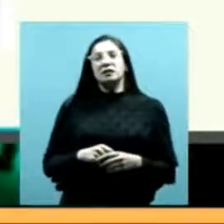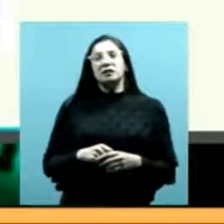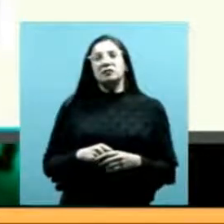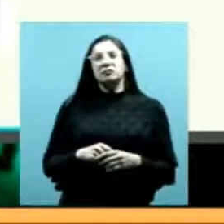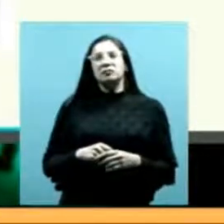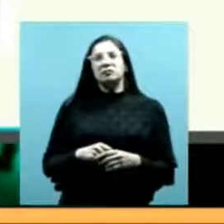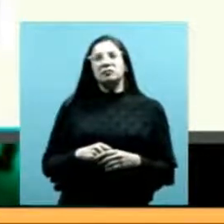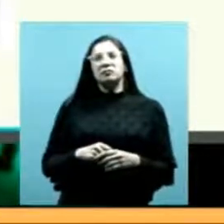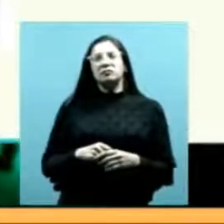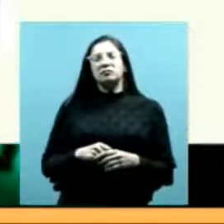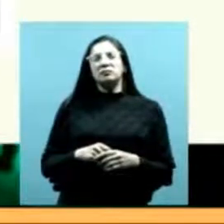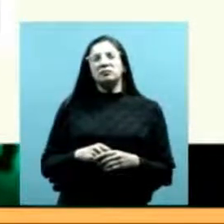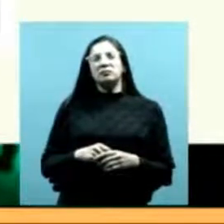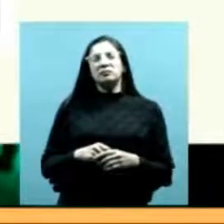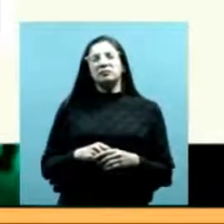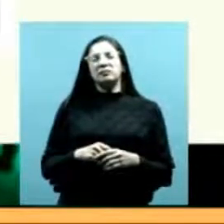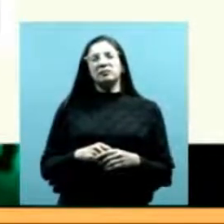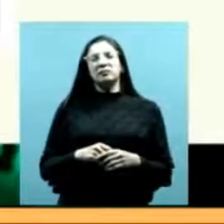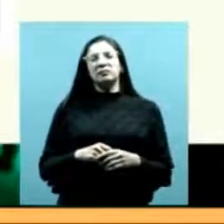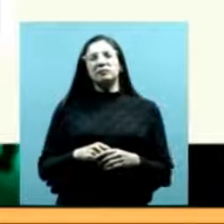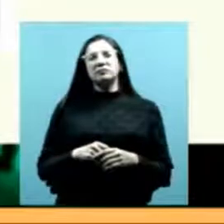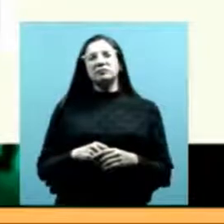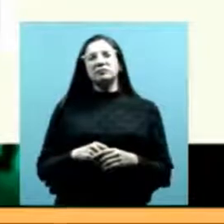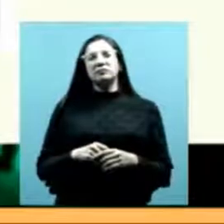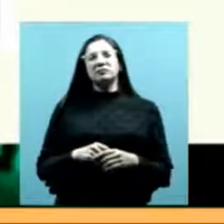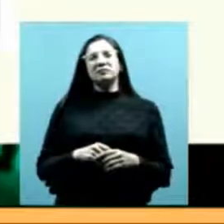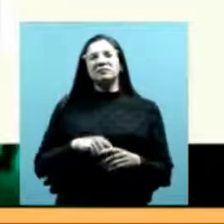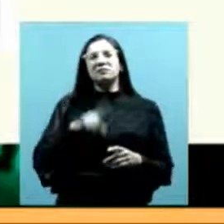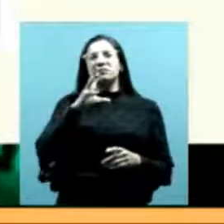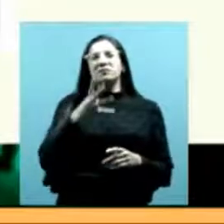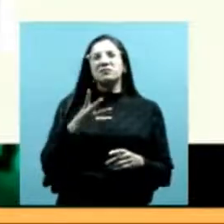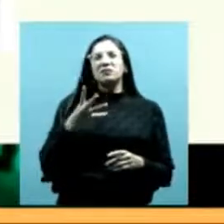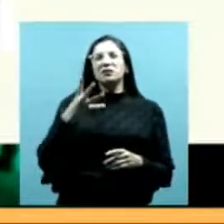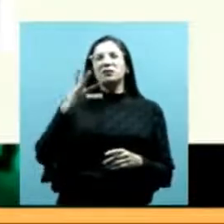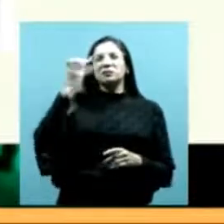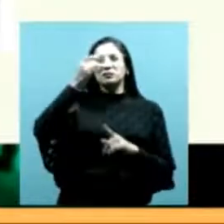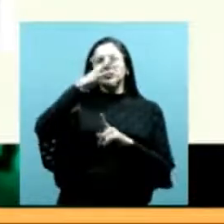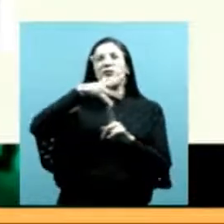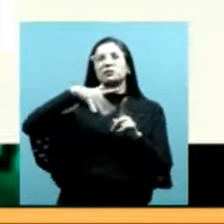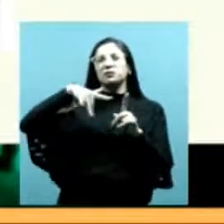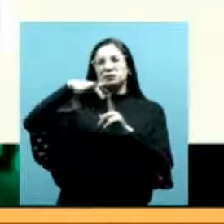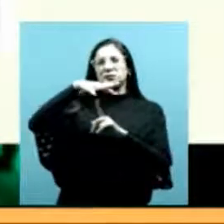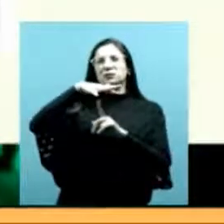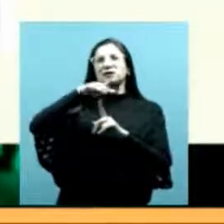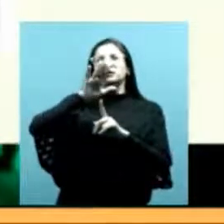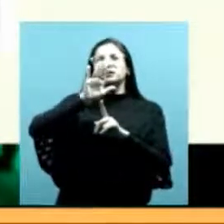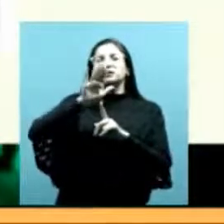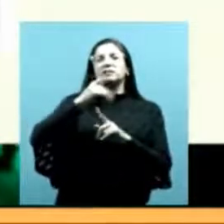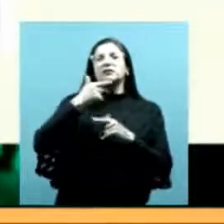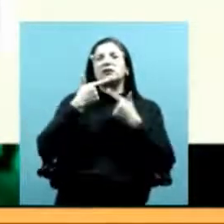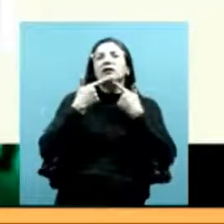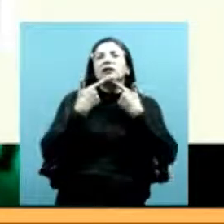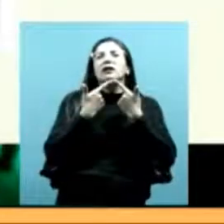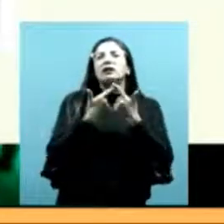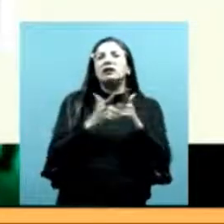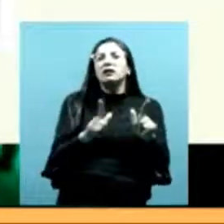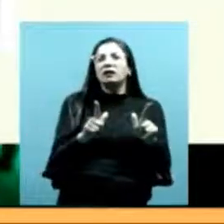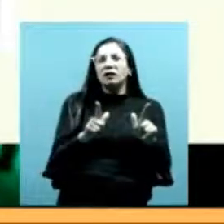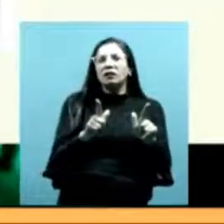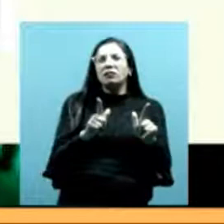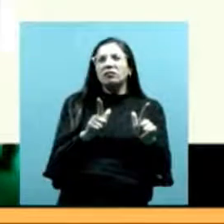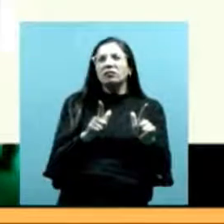en las cartas de la época en principio en el contexto de la época el lenguaje de contienda y de reclamo